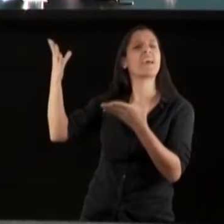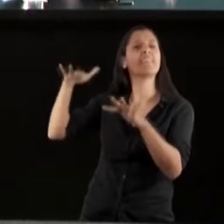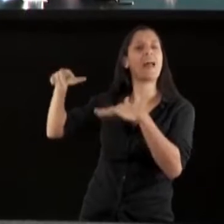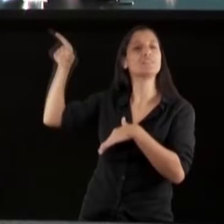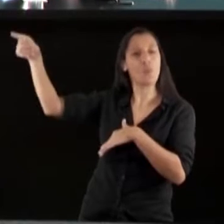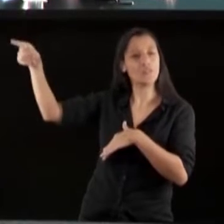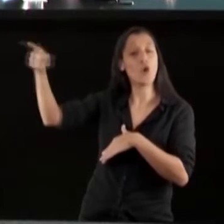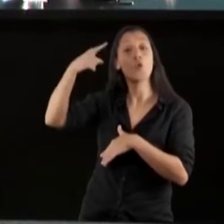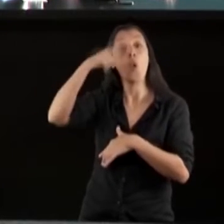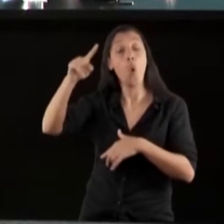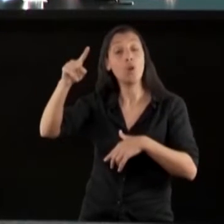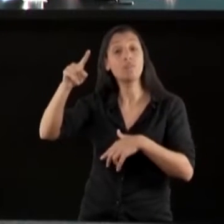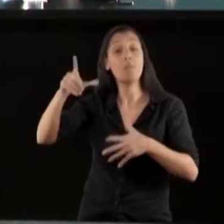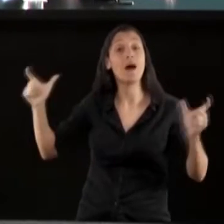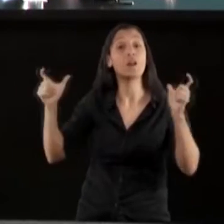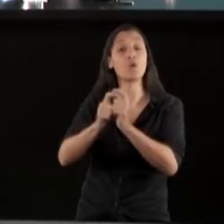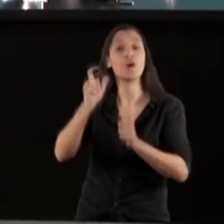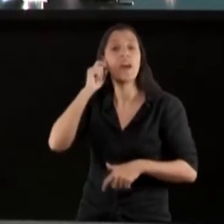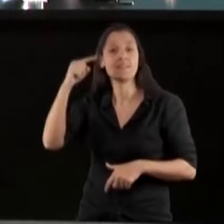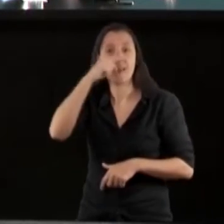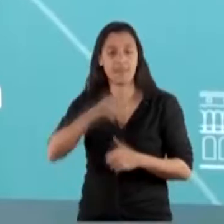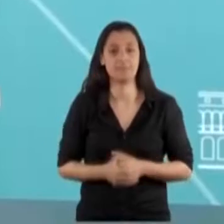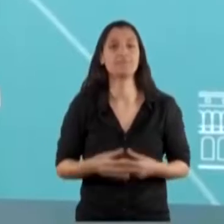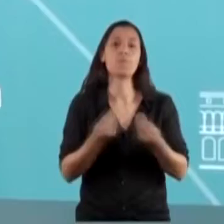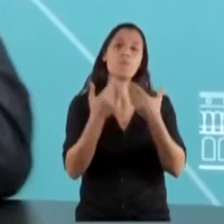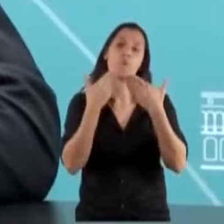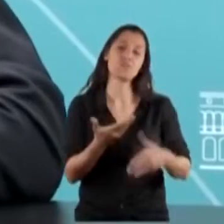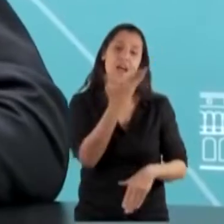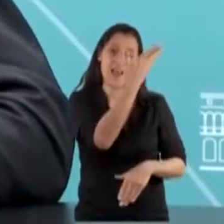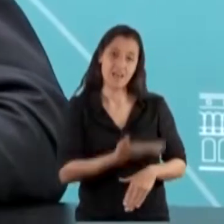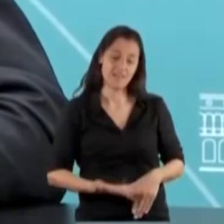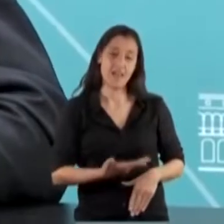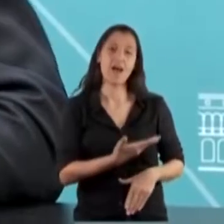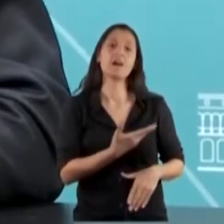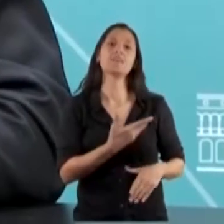reunión del G7. Bueno, muchas gracias jefe de gabinete.